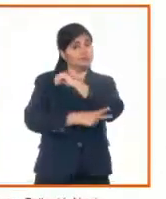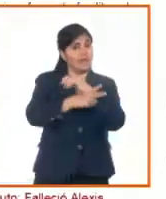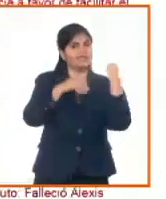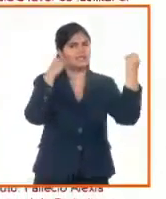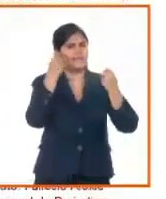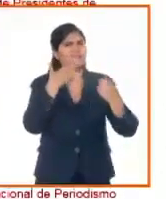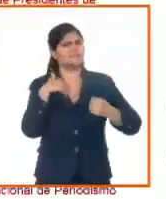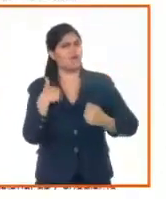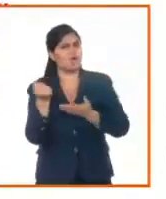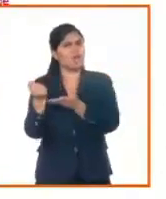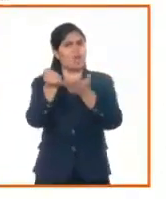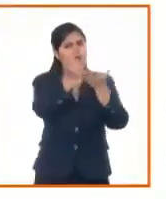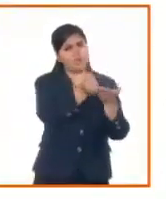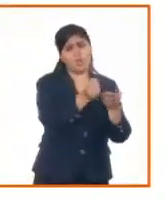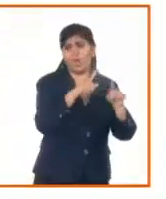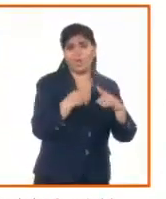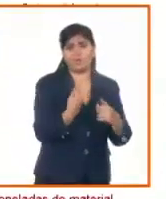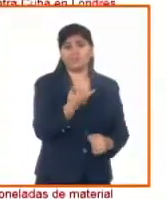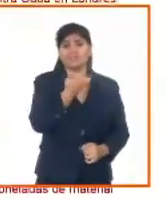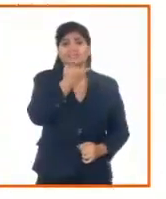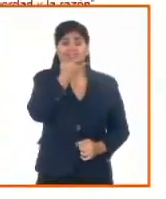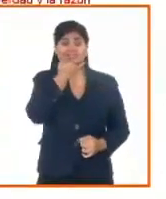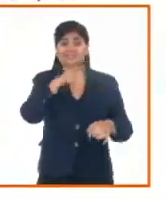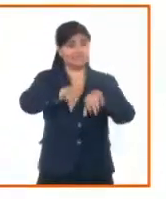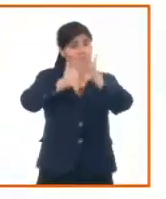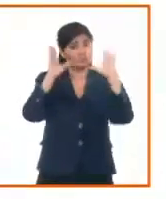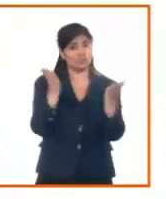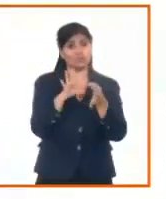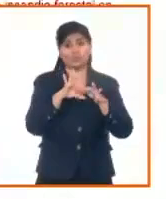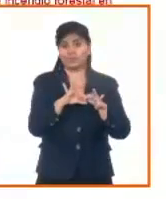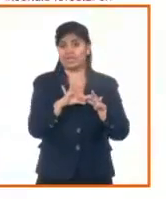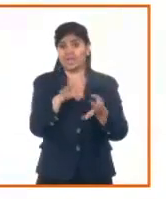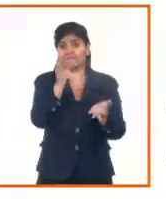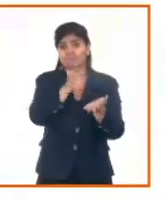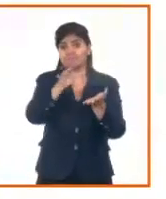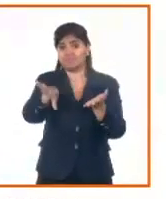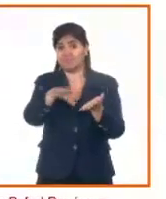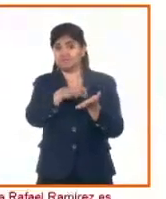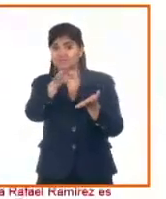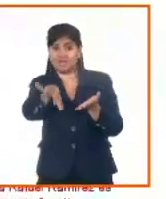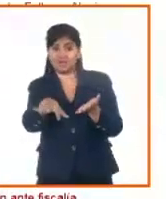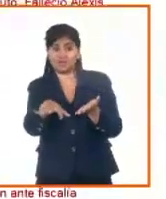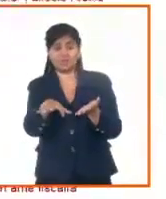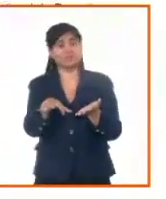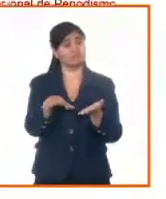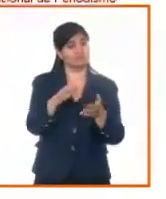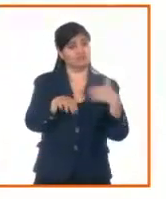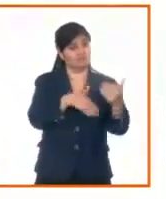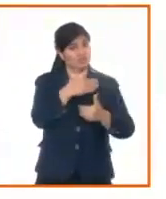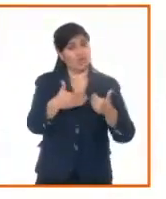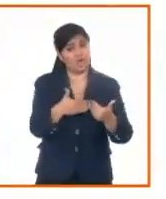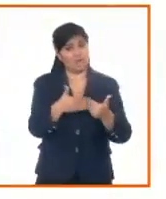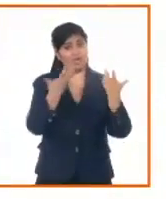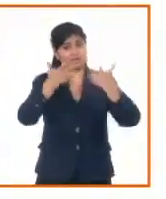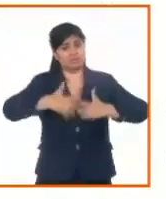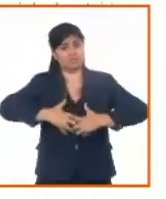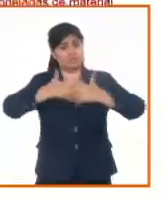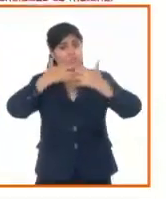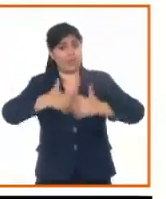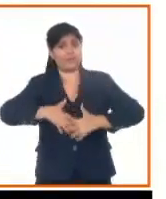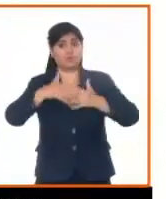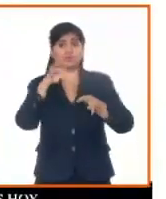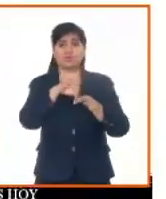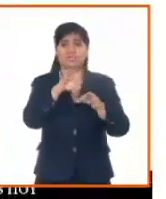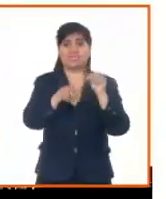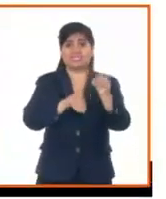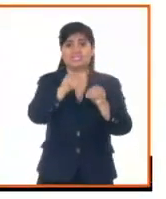afectados negativamente en este contexto internacional. Destaca la necesidad de contar con un sistema financiero internacional más